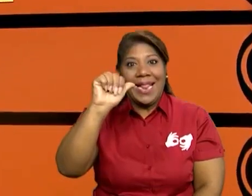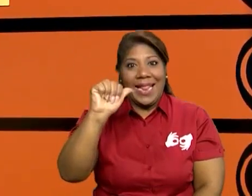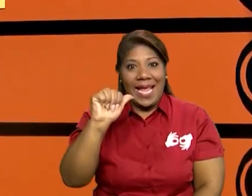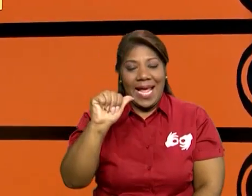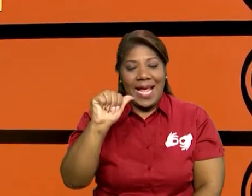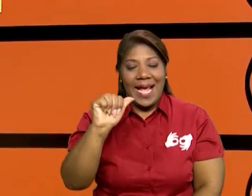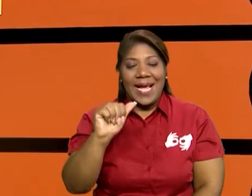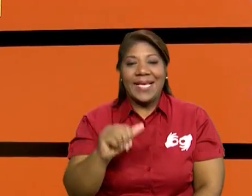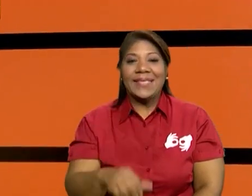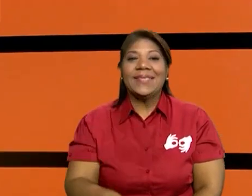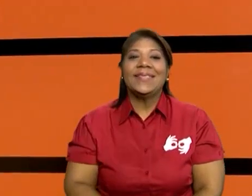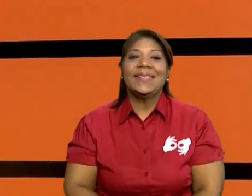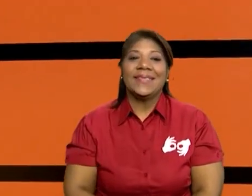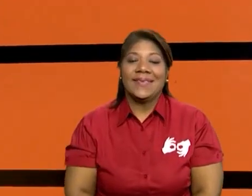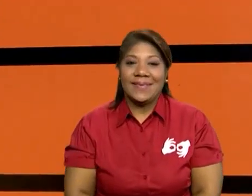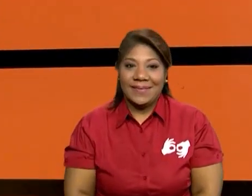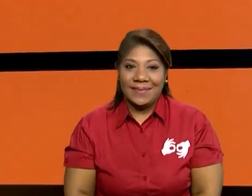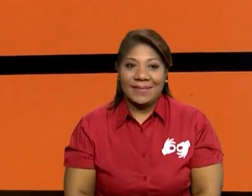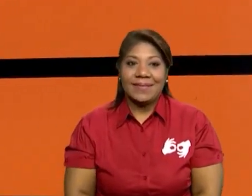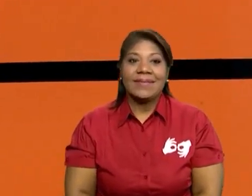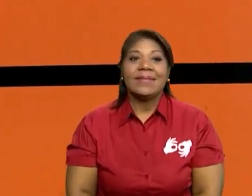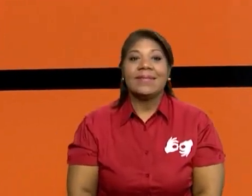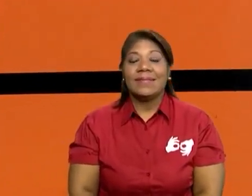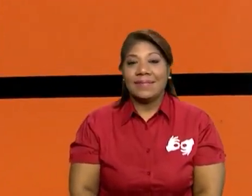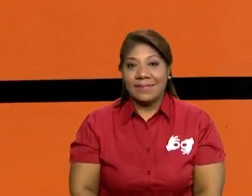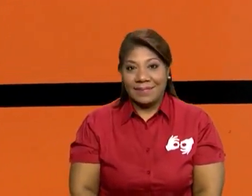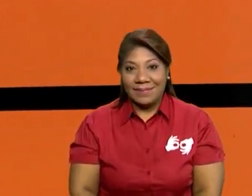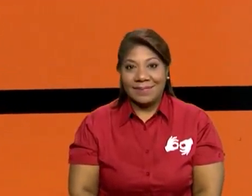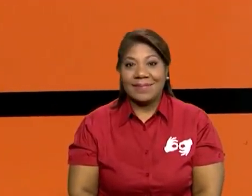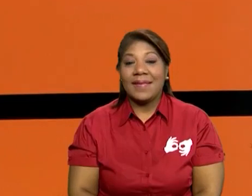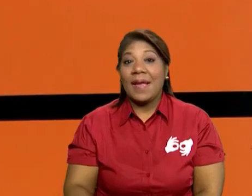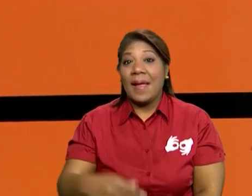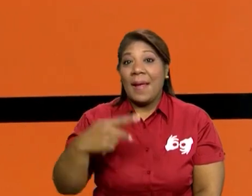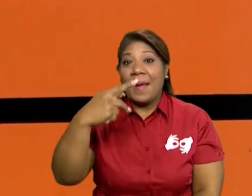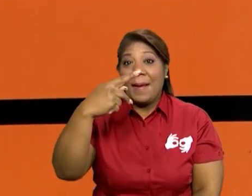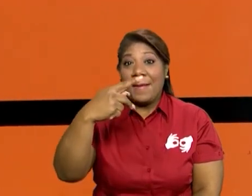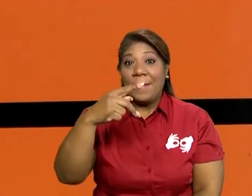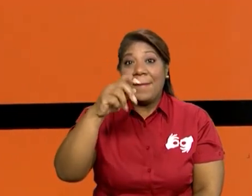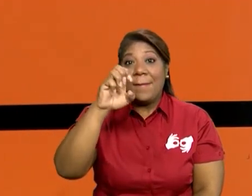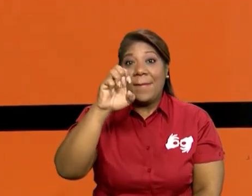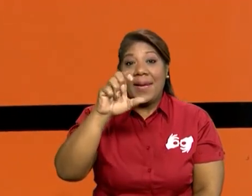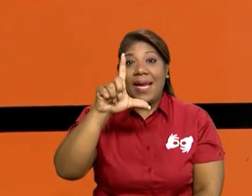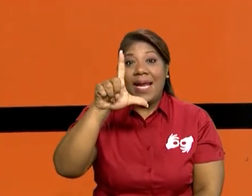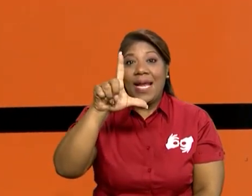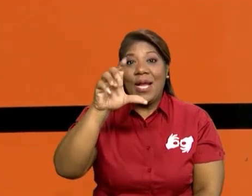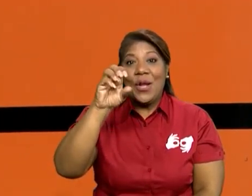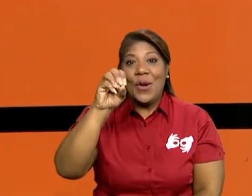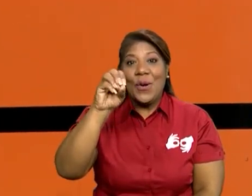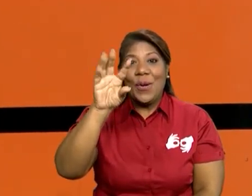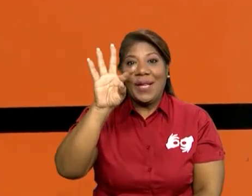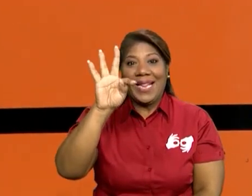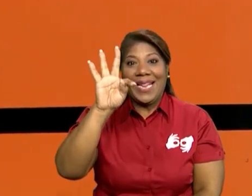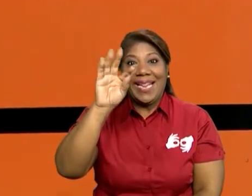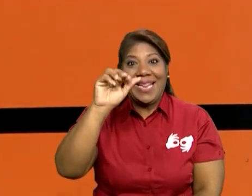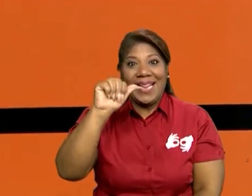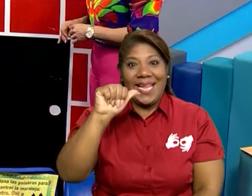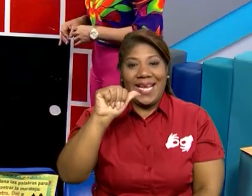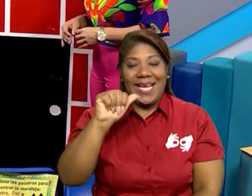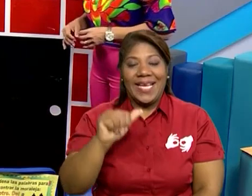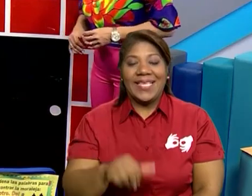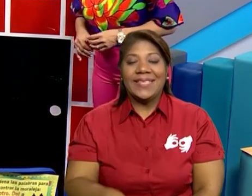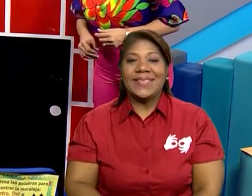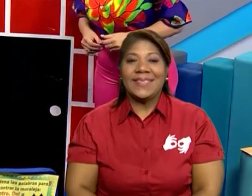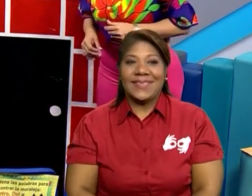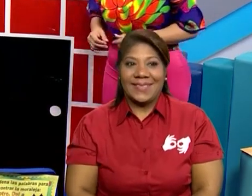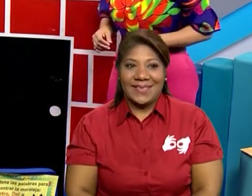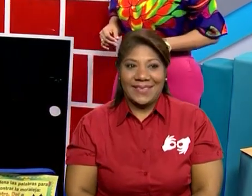E, la L, la O, la T y la A. Y allí dice pelota. Muy bien. Y